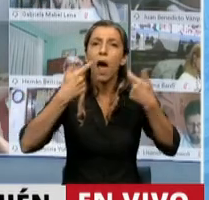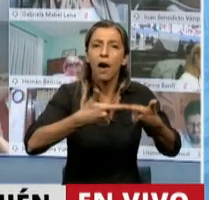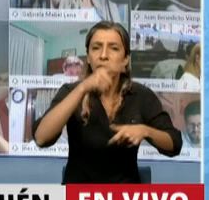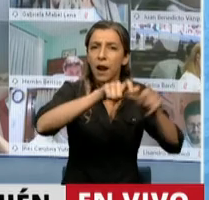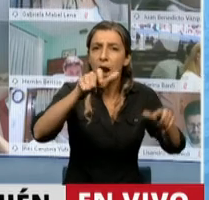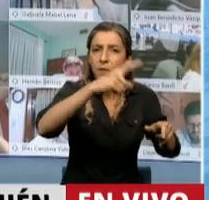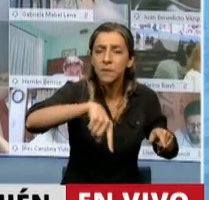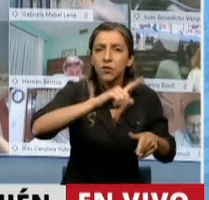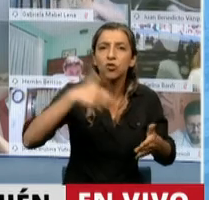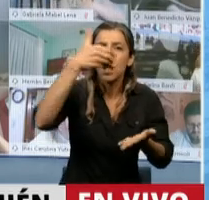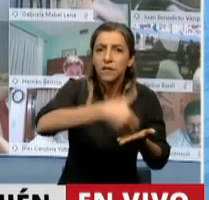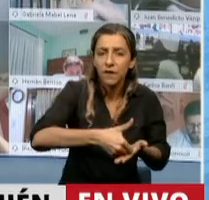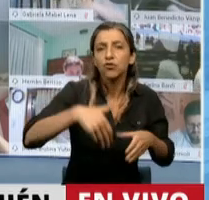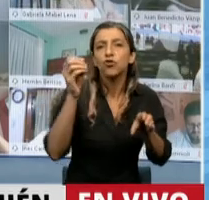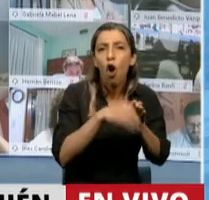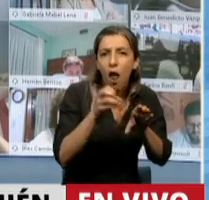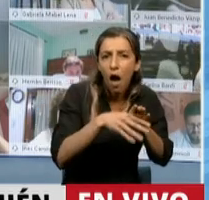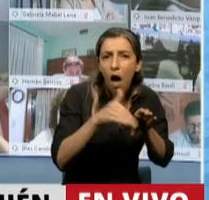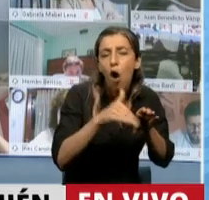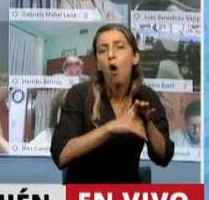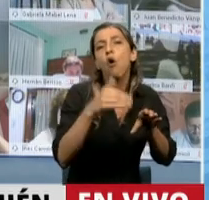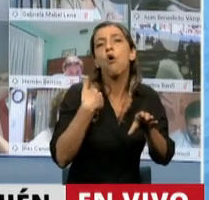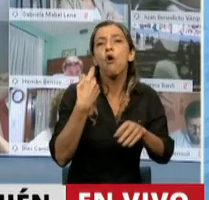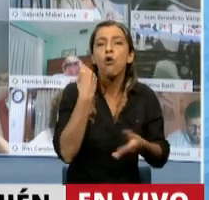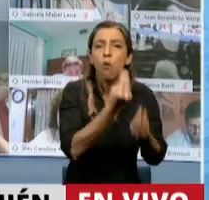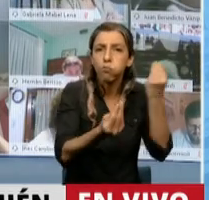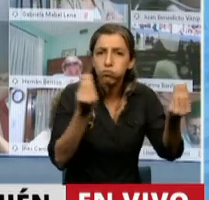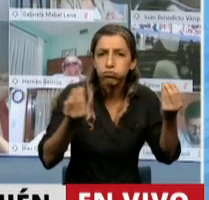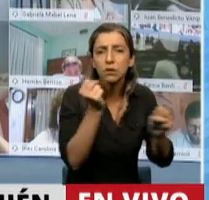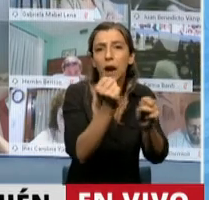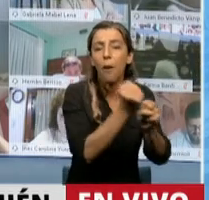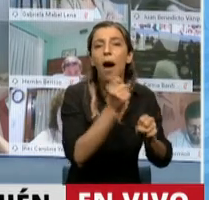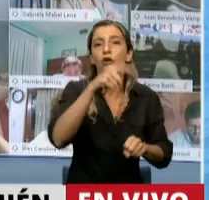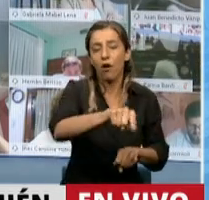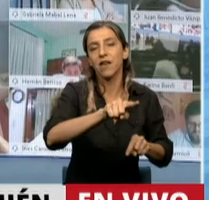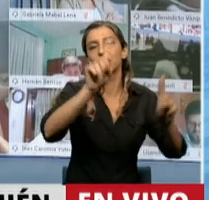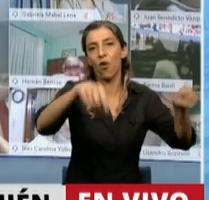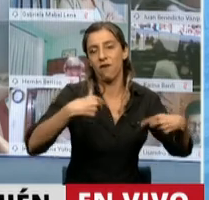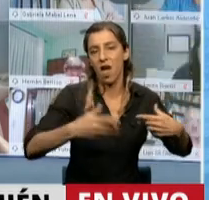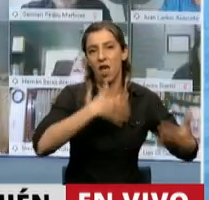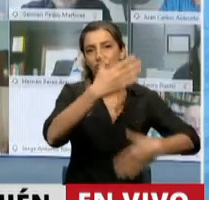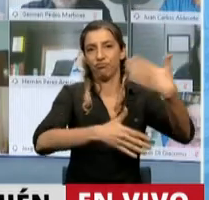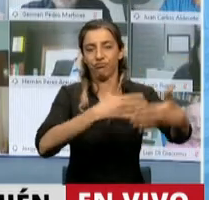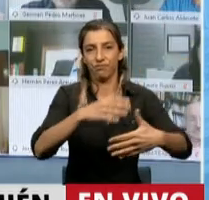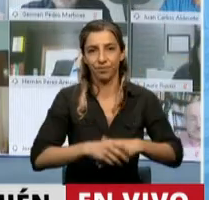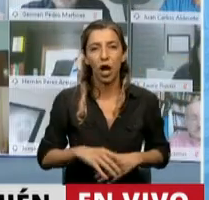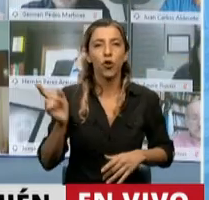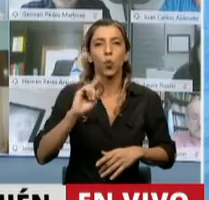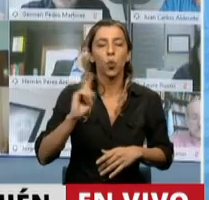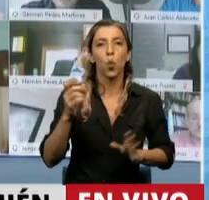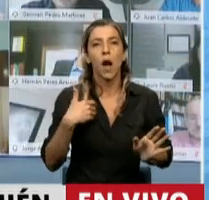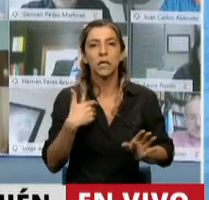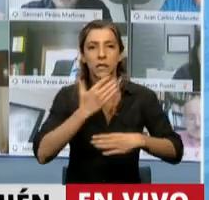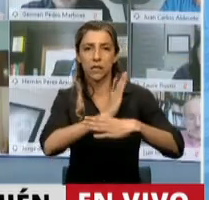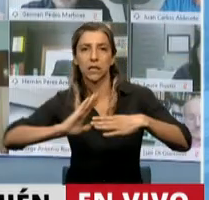inversión y la generación de trabajo. El camino no es seguir construyendo muros y ampliando grietas